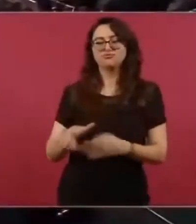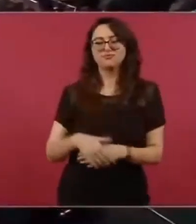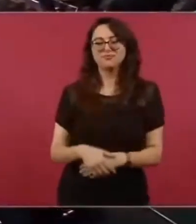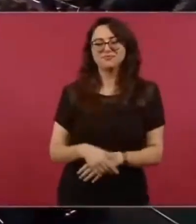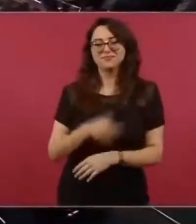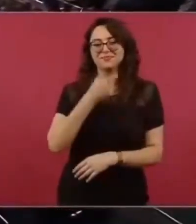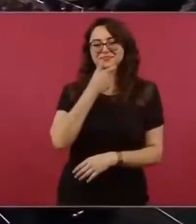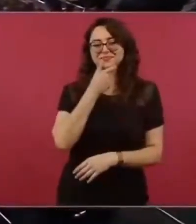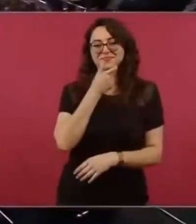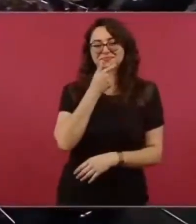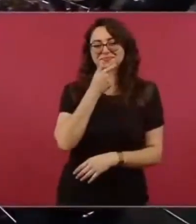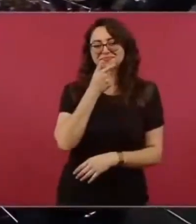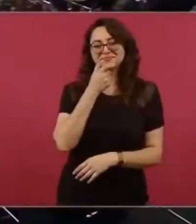bueno en un segundo en en un segundo que